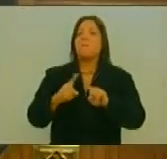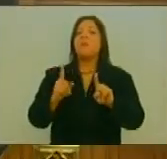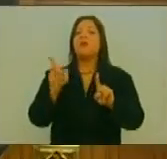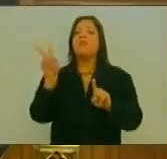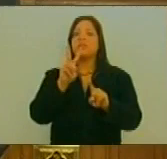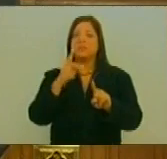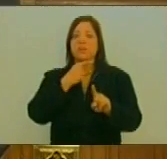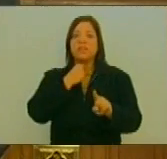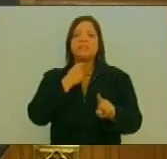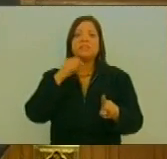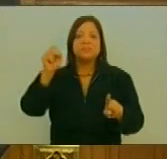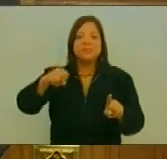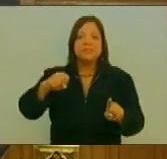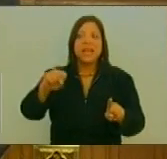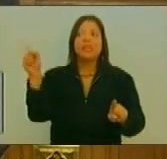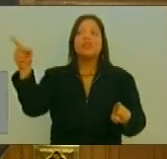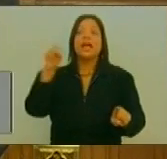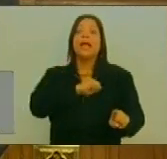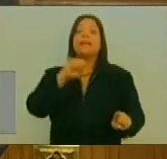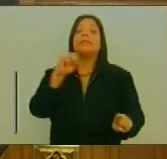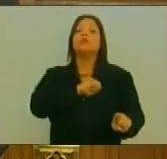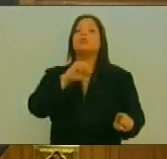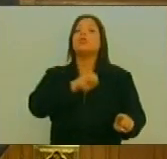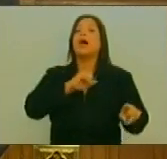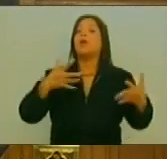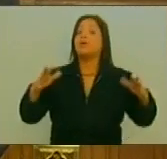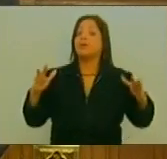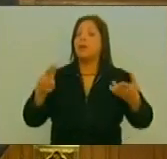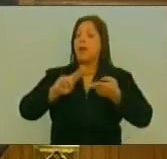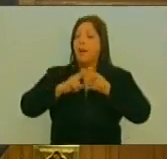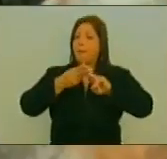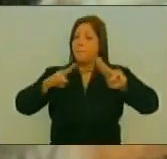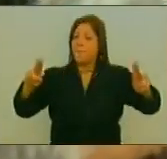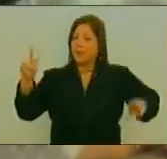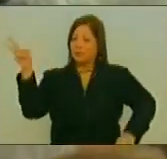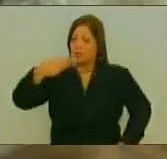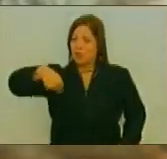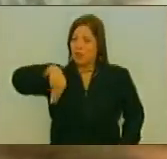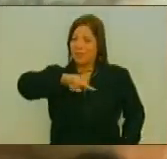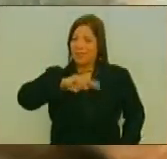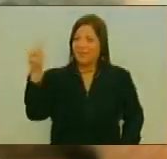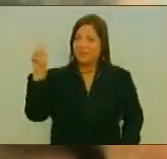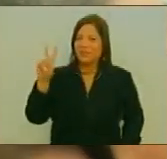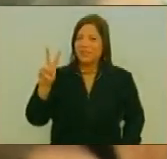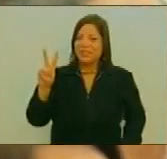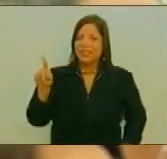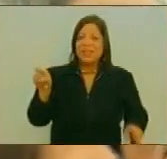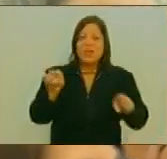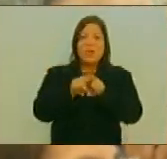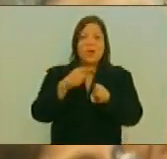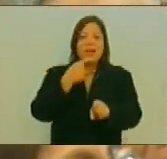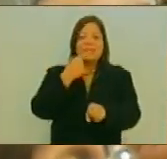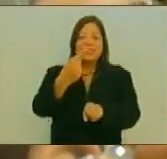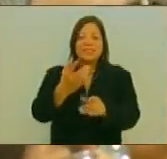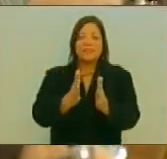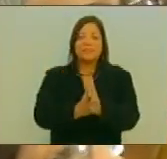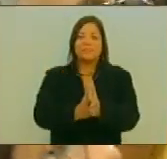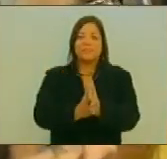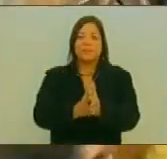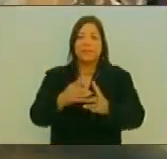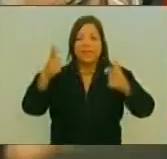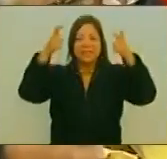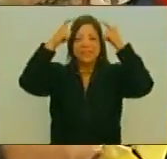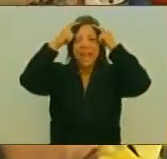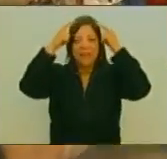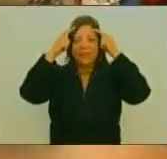Y a eso Le temen Además La paz nuestra Como decía El comandante